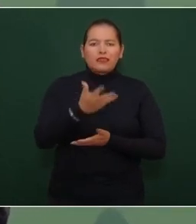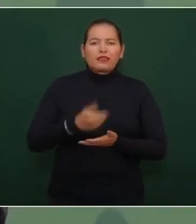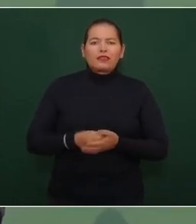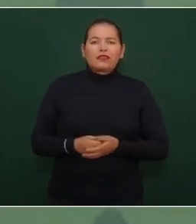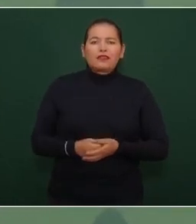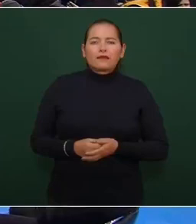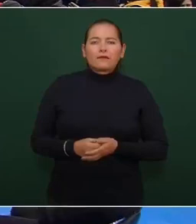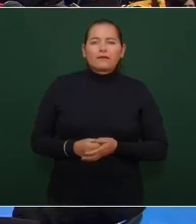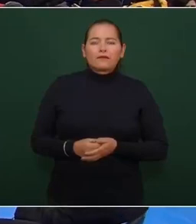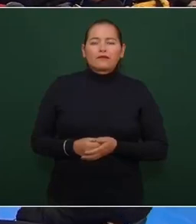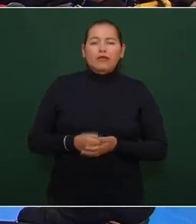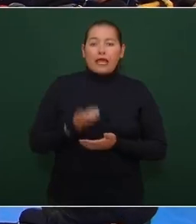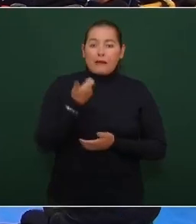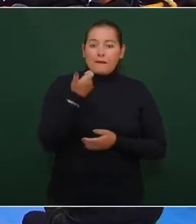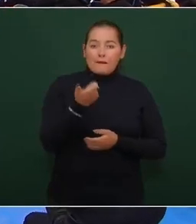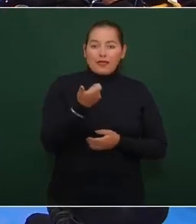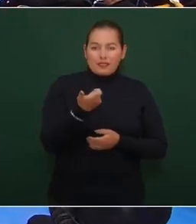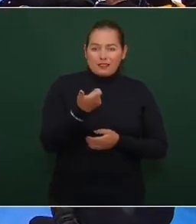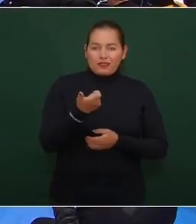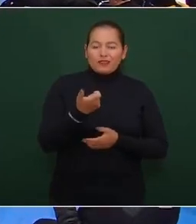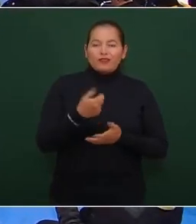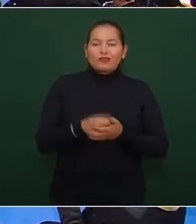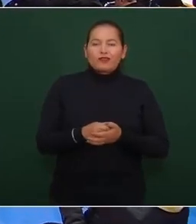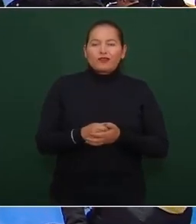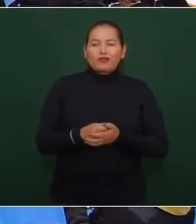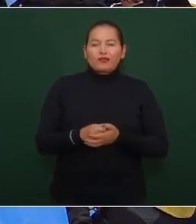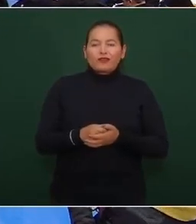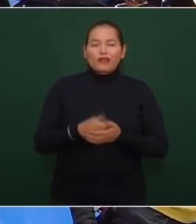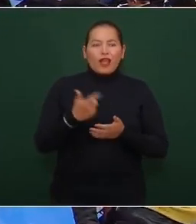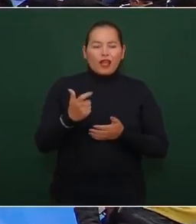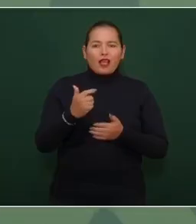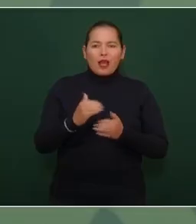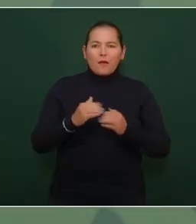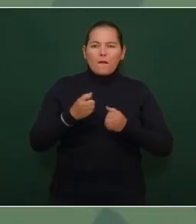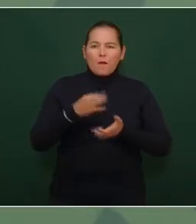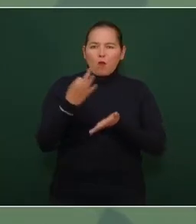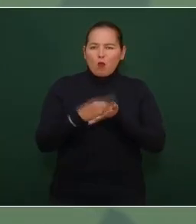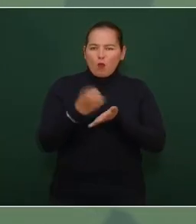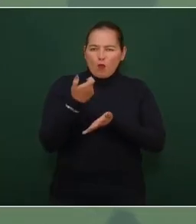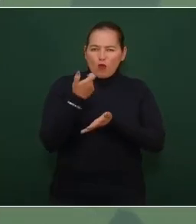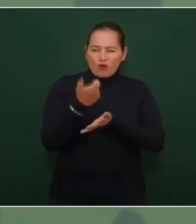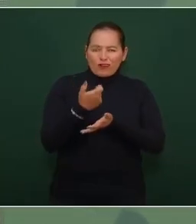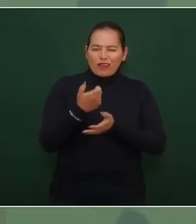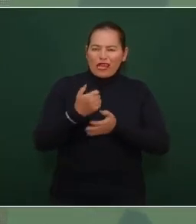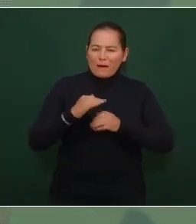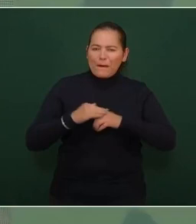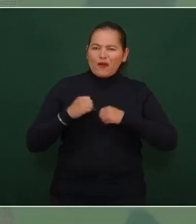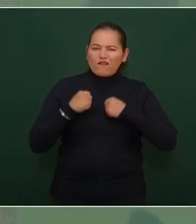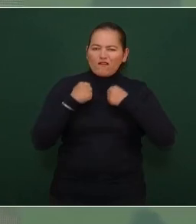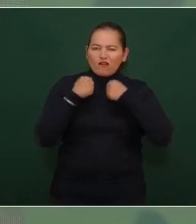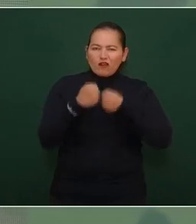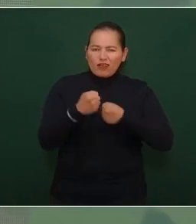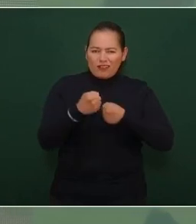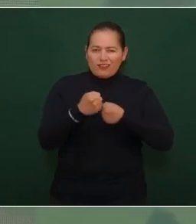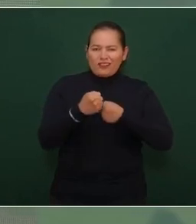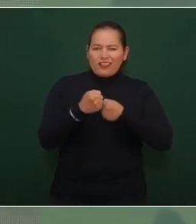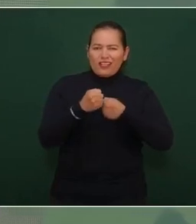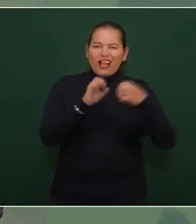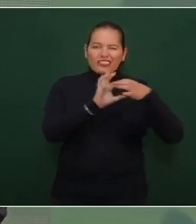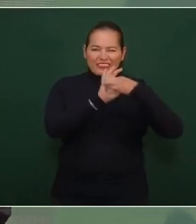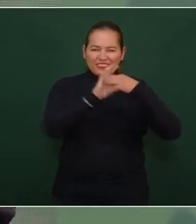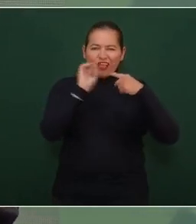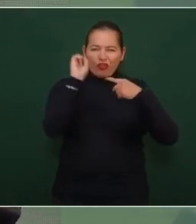el peso es la moneda que más se ha fortalecido con relación al dólar en el mundo